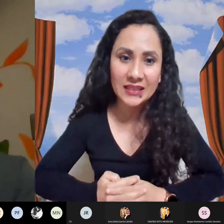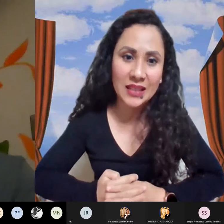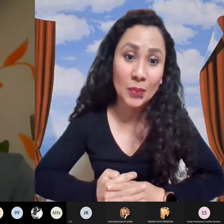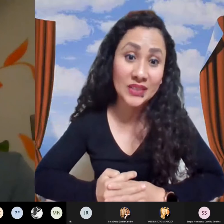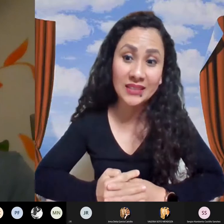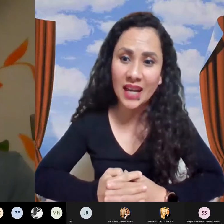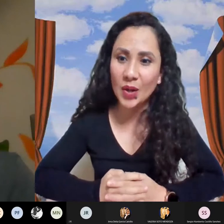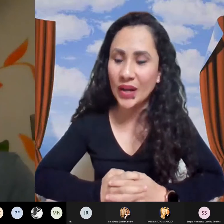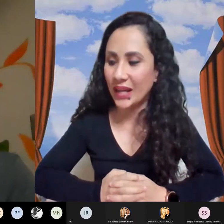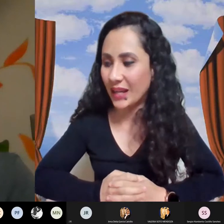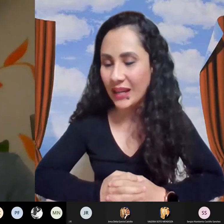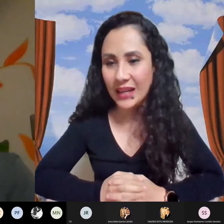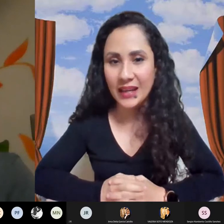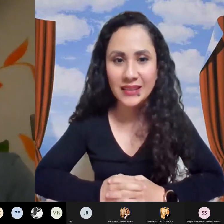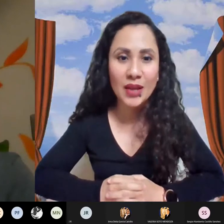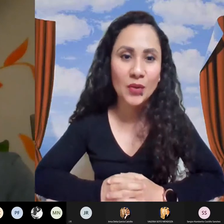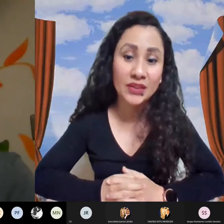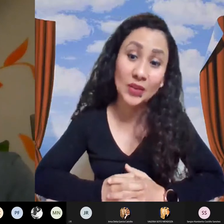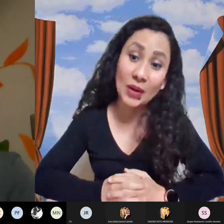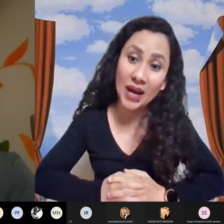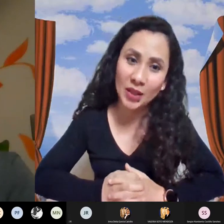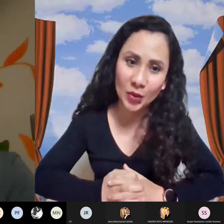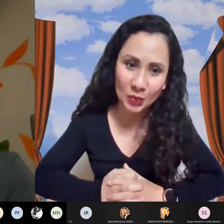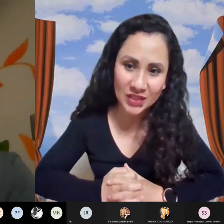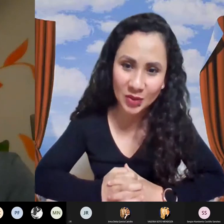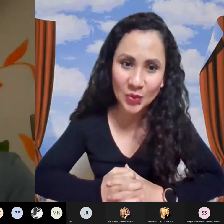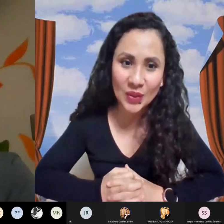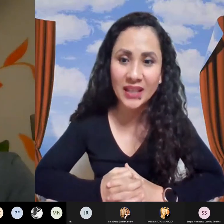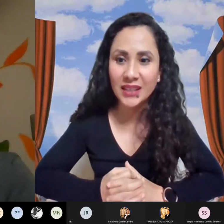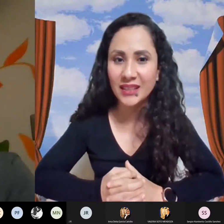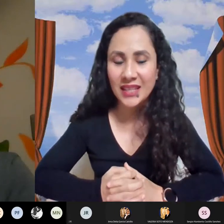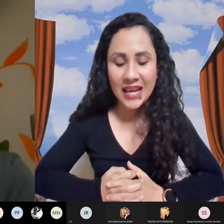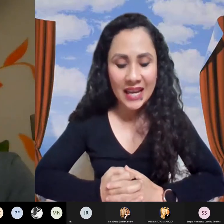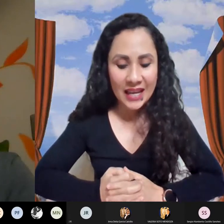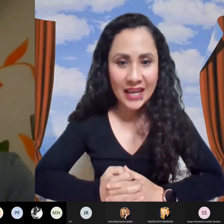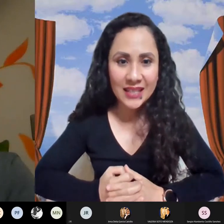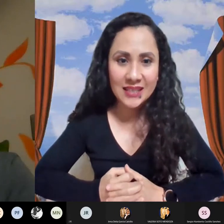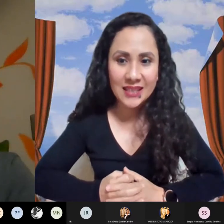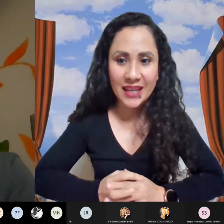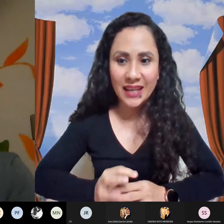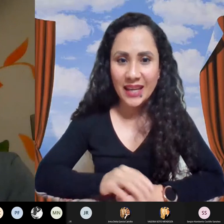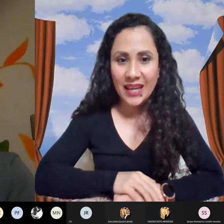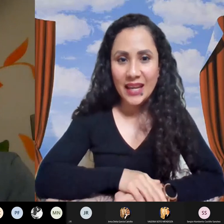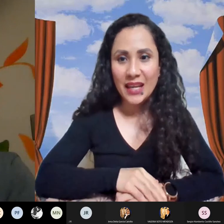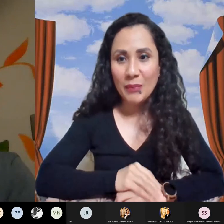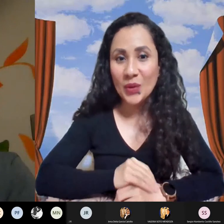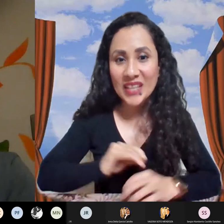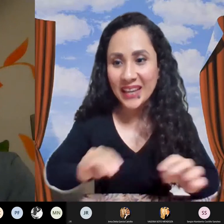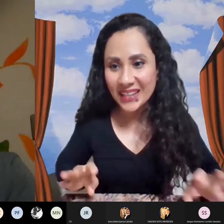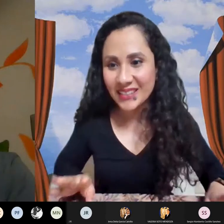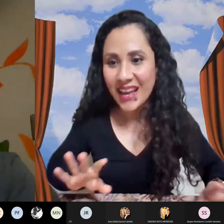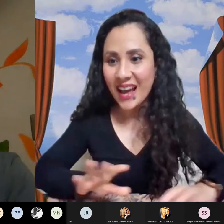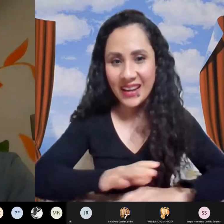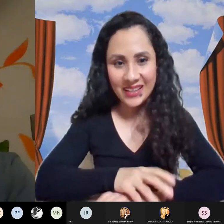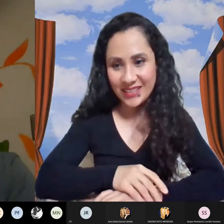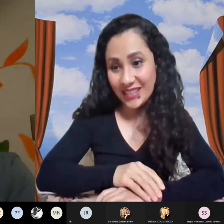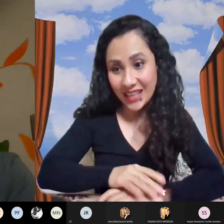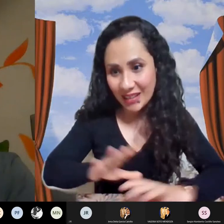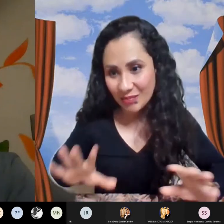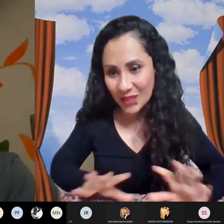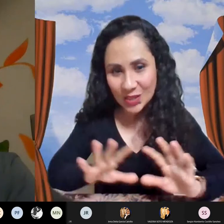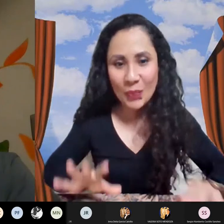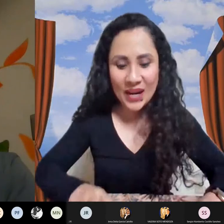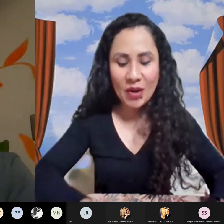este pues es algo que he estado estoy trabajando con mis estudiantes este y pues ahí está